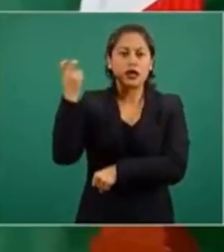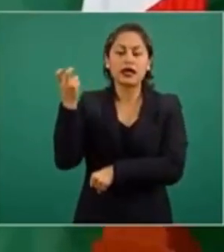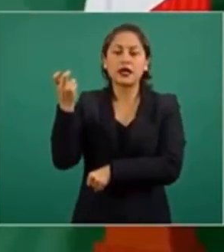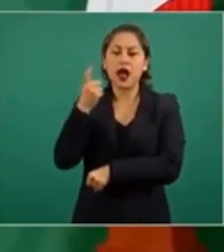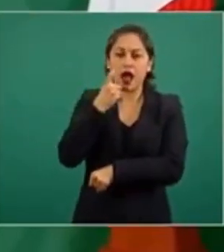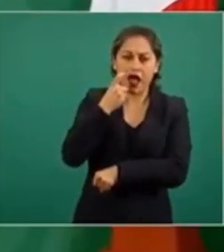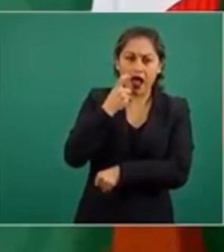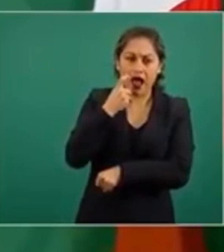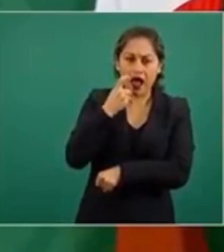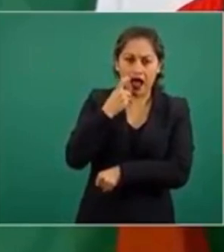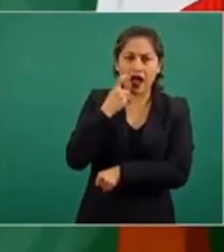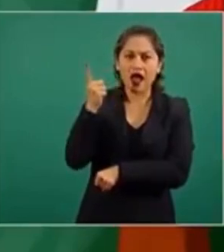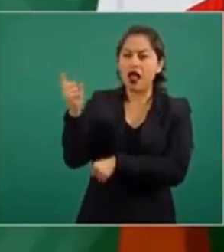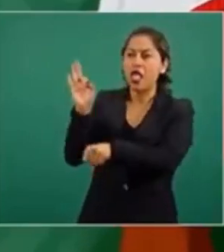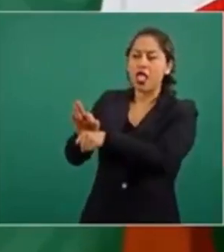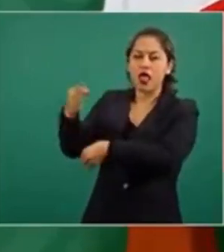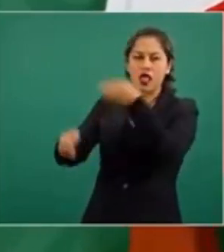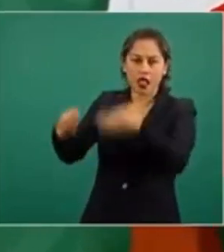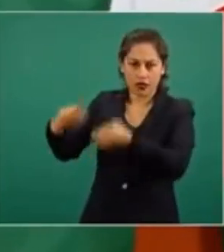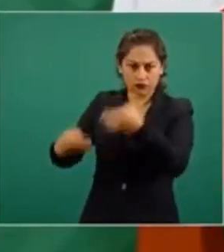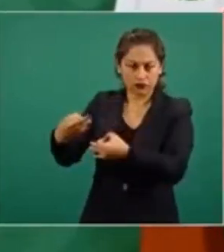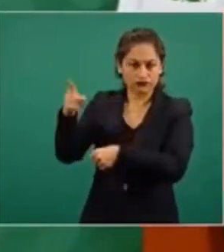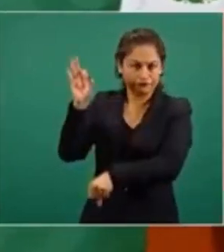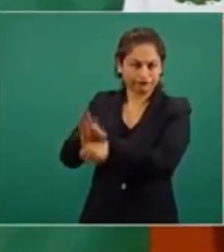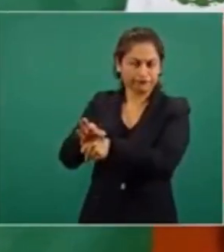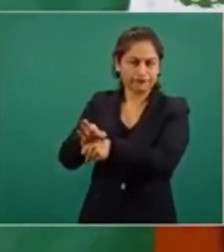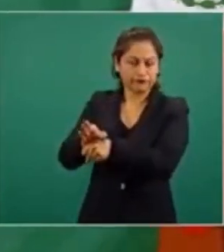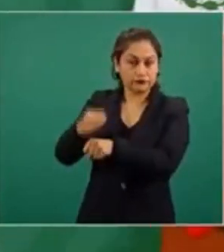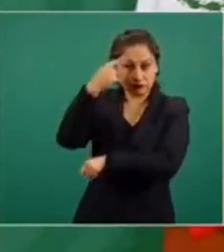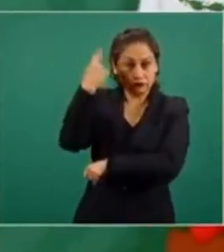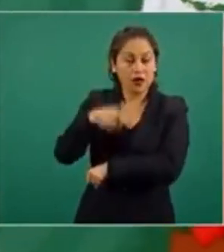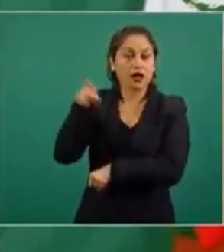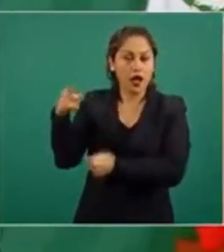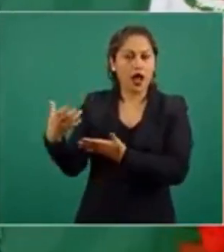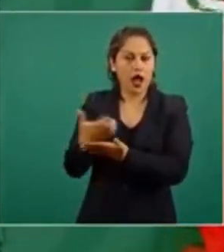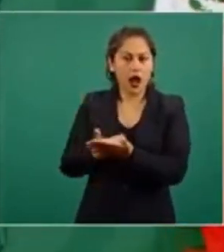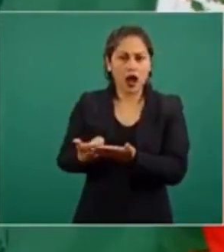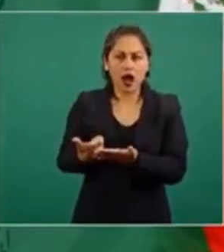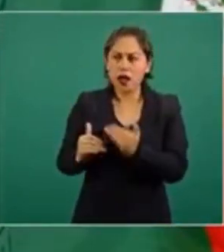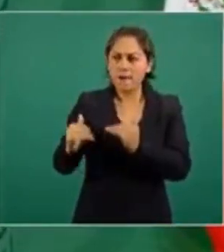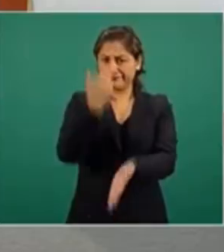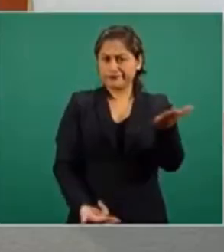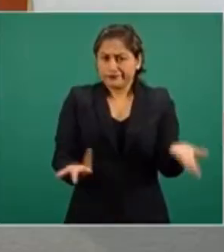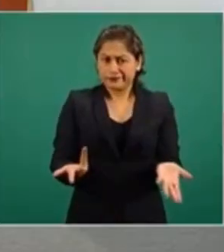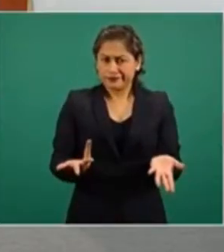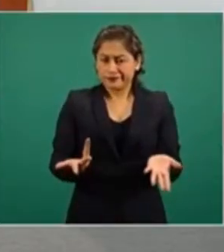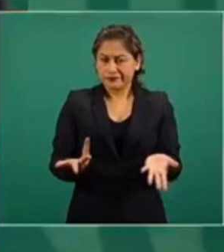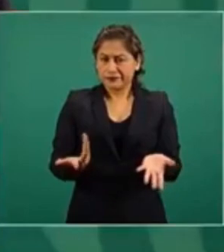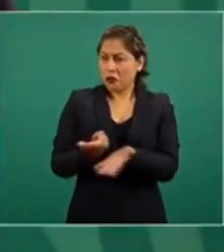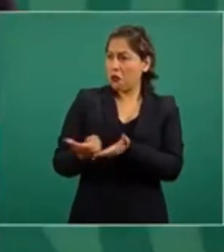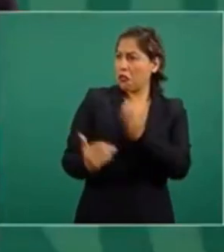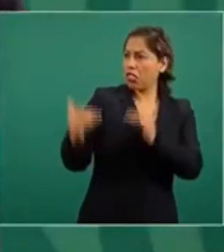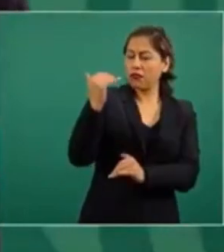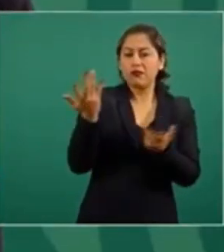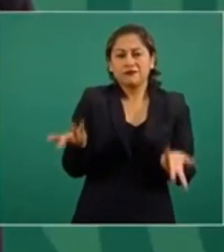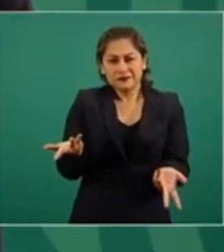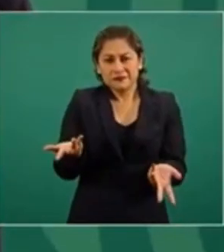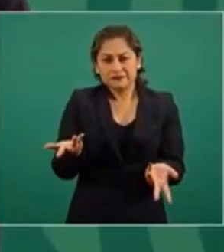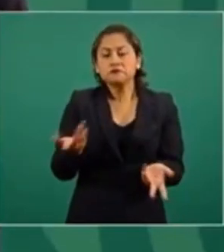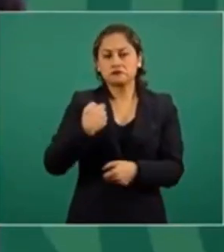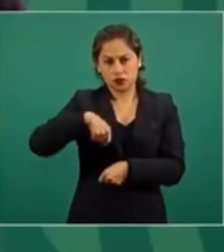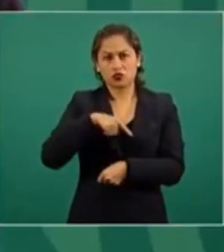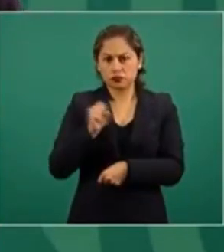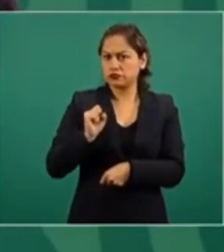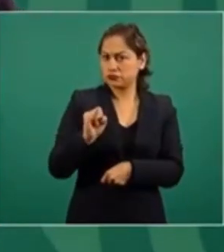consiguieron amparos para seguir ganando más que el presidente. Entonces, sí, vamos a